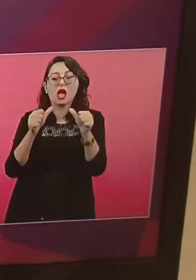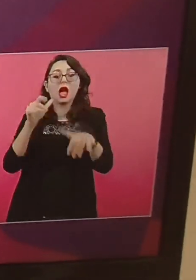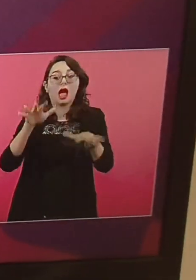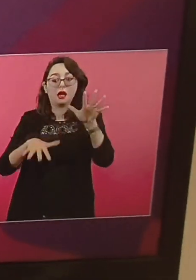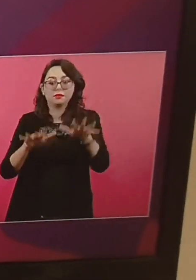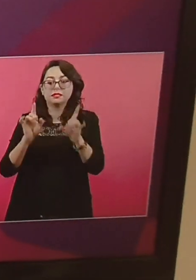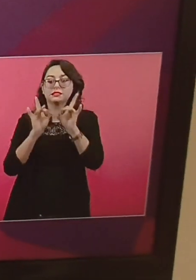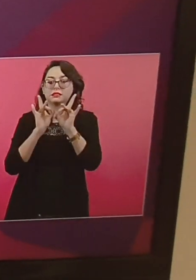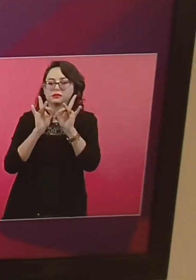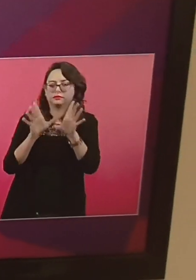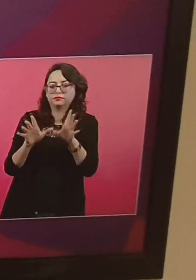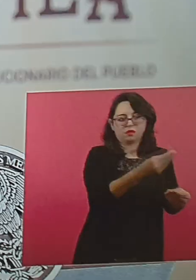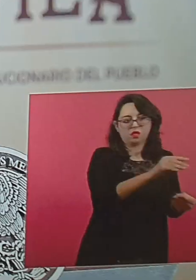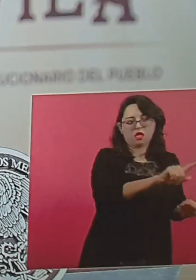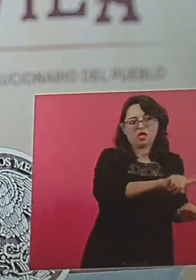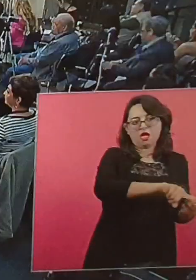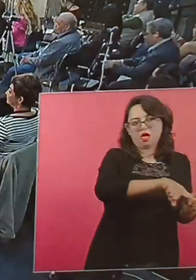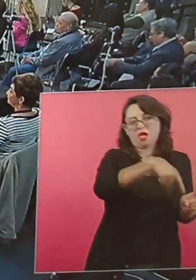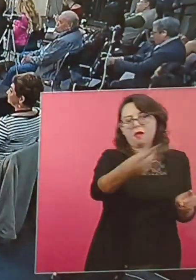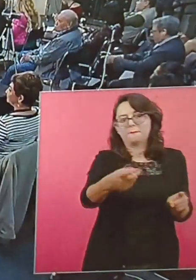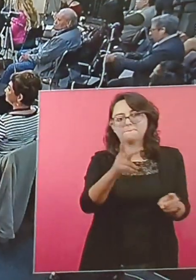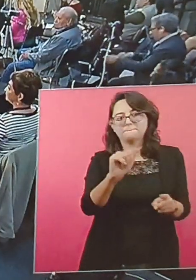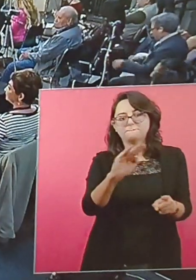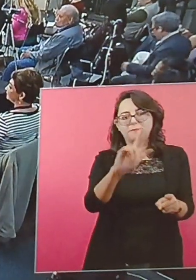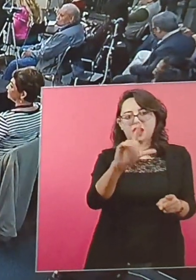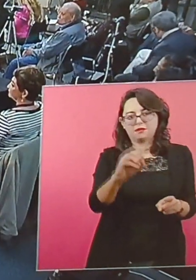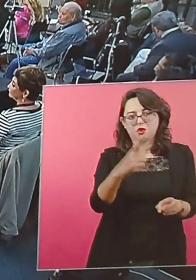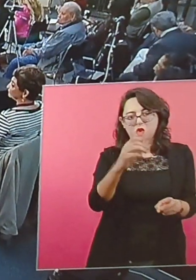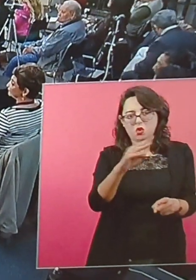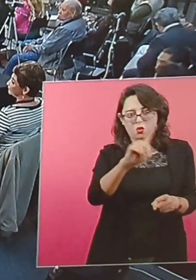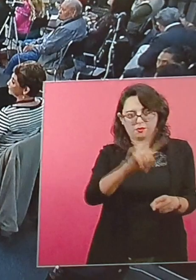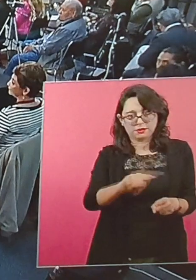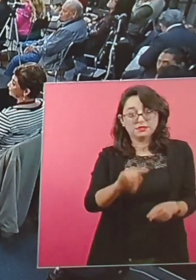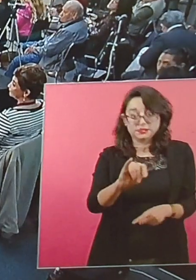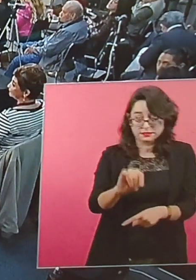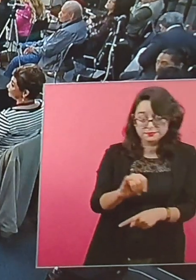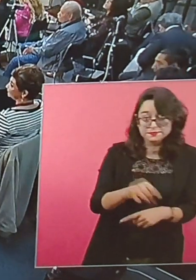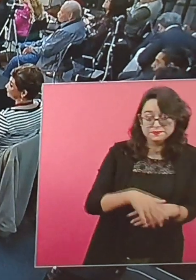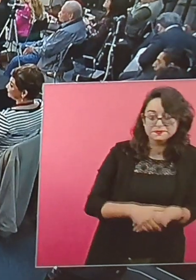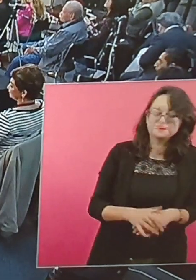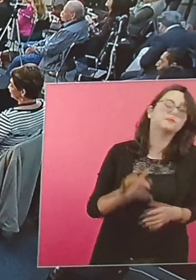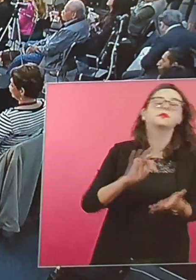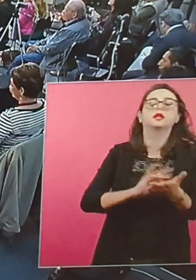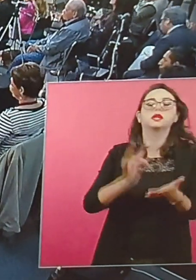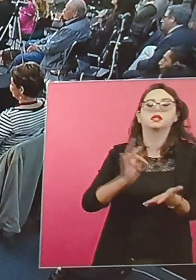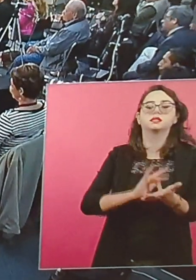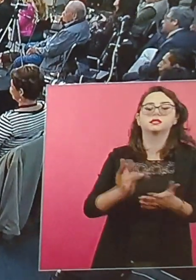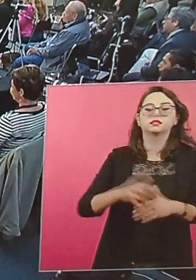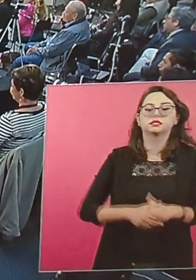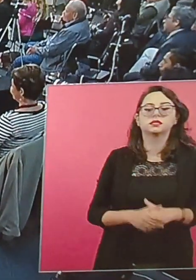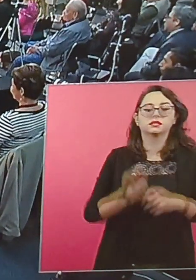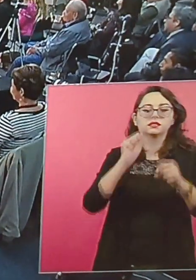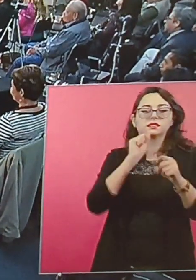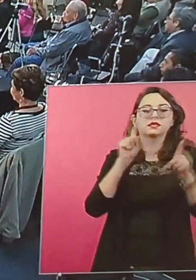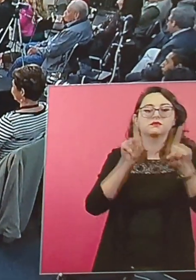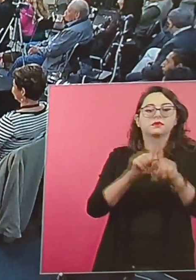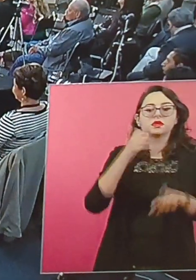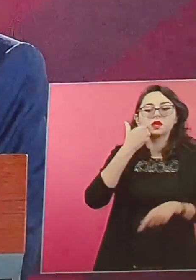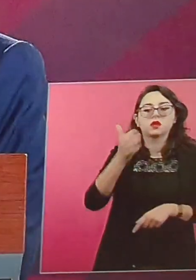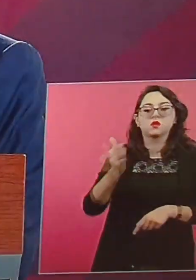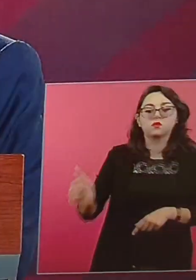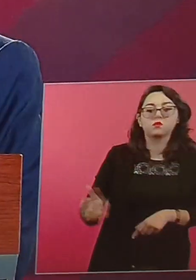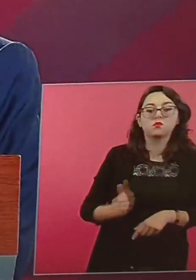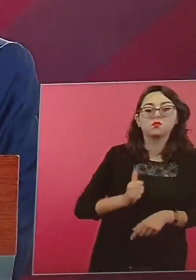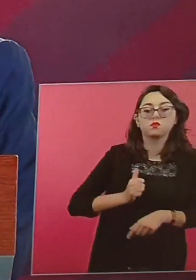se trata de... ¿Sí te parece? Gracias. Sí, quiero aprovechar también para decir que ya